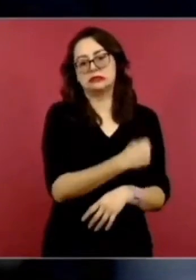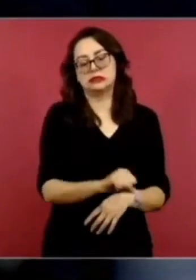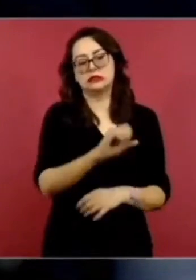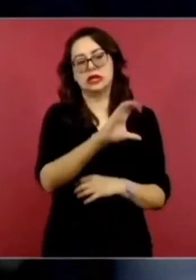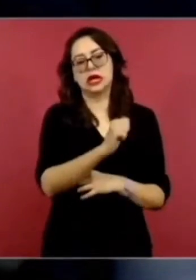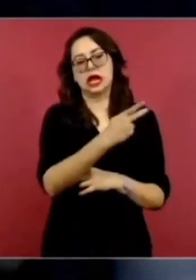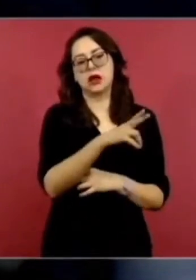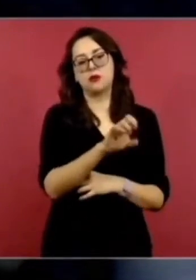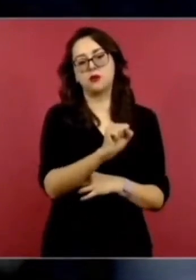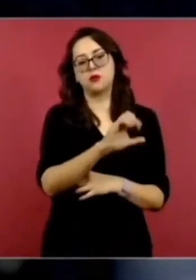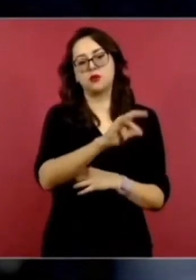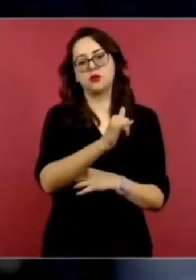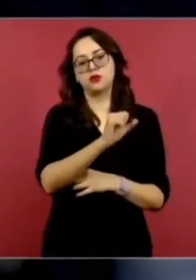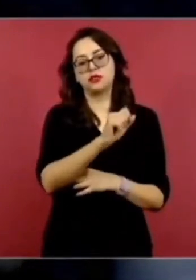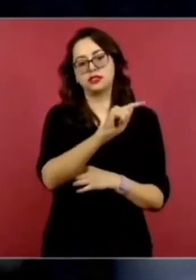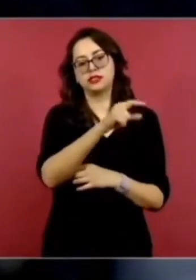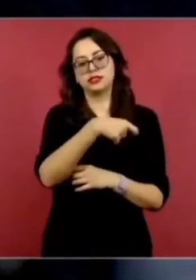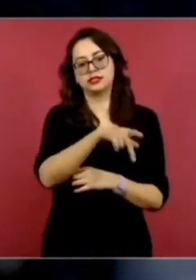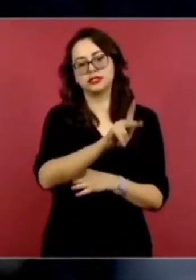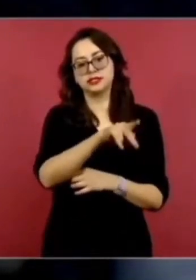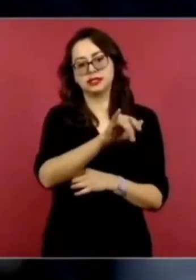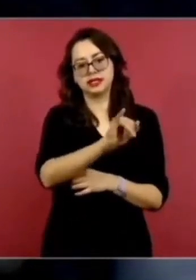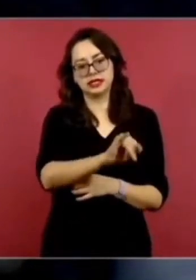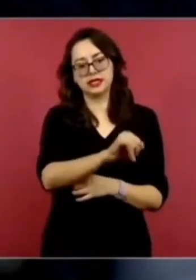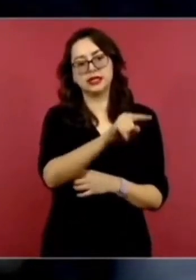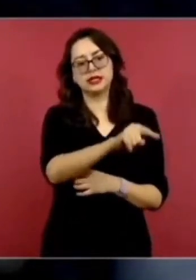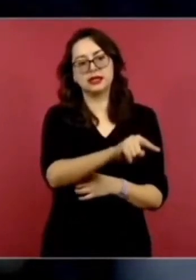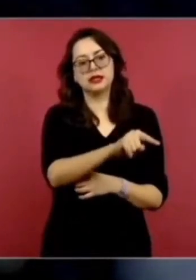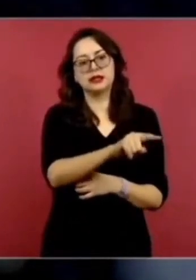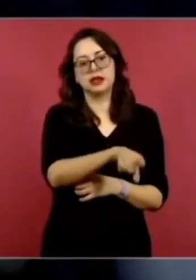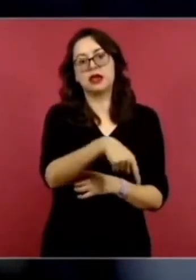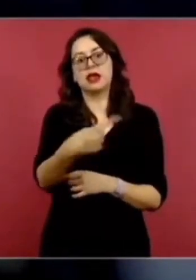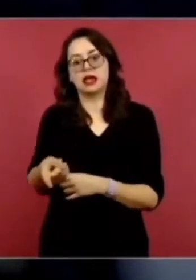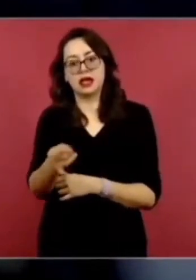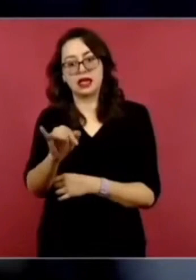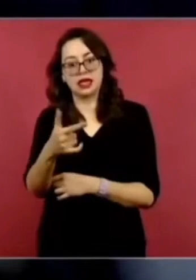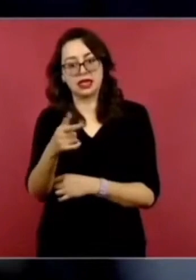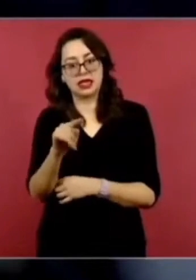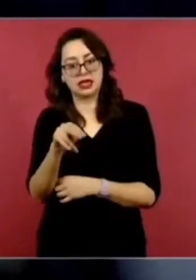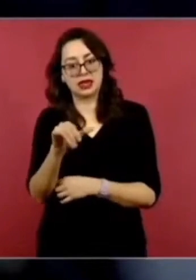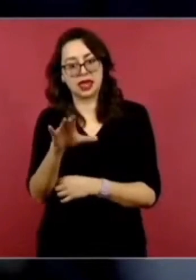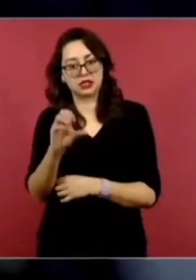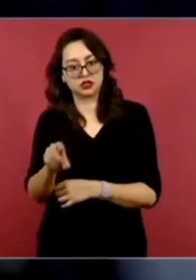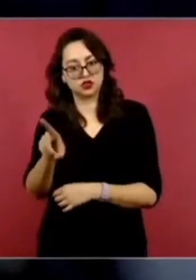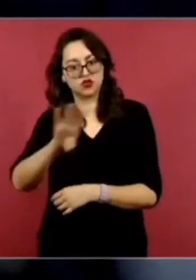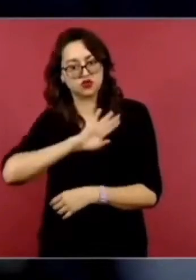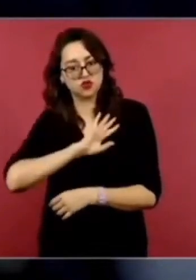Ignacio, pues, es periodista español,